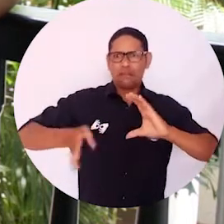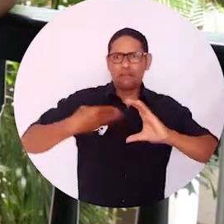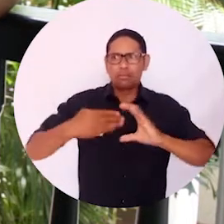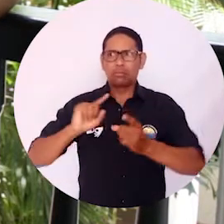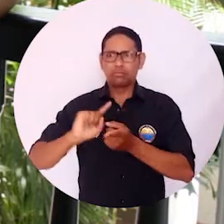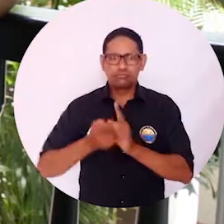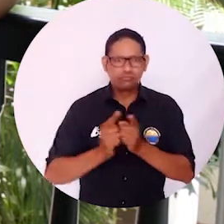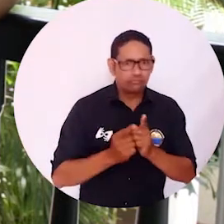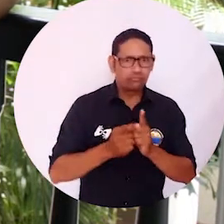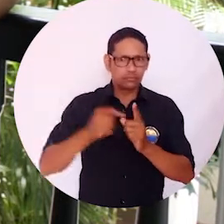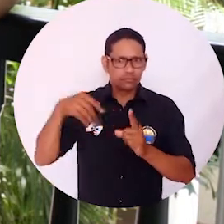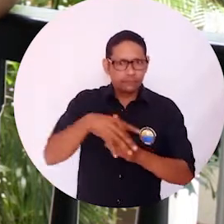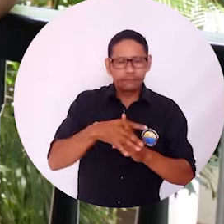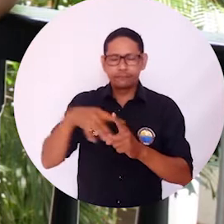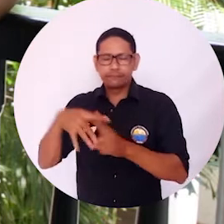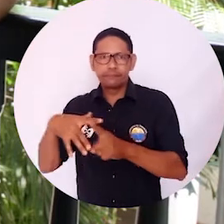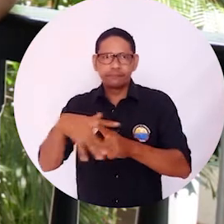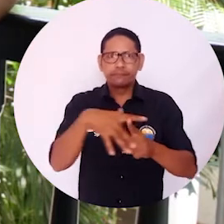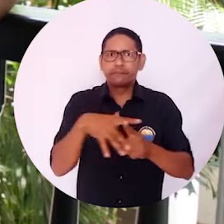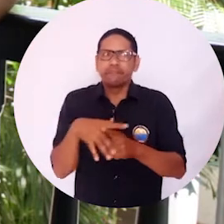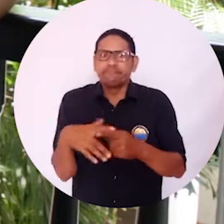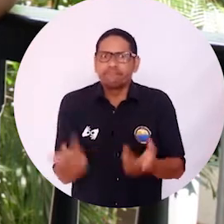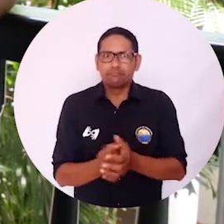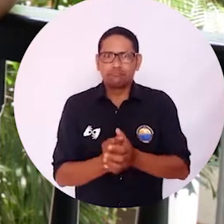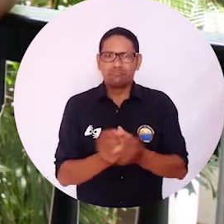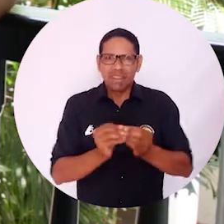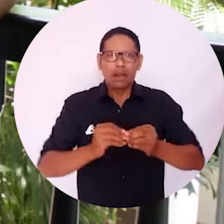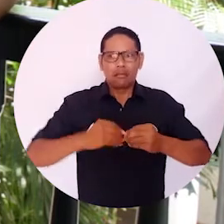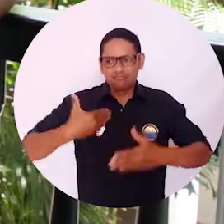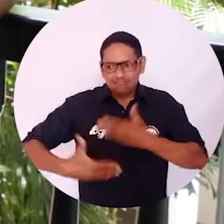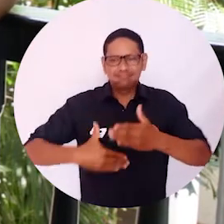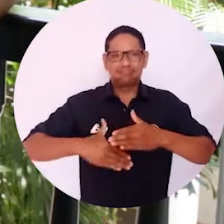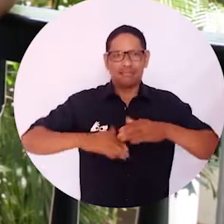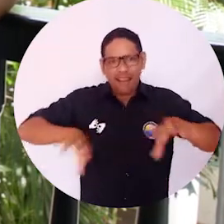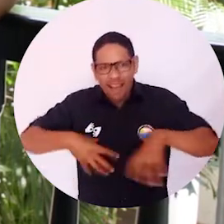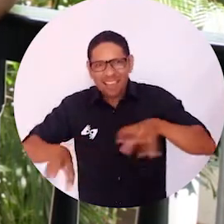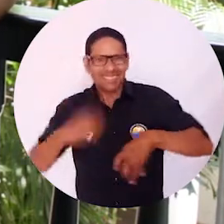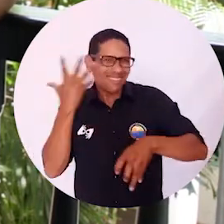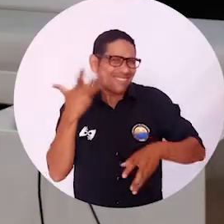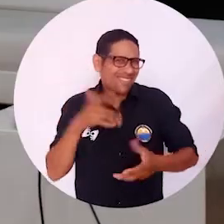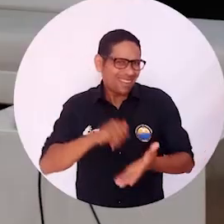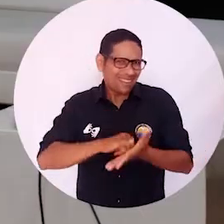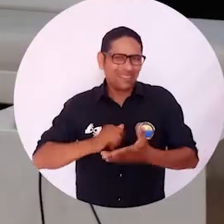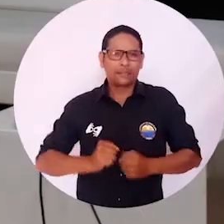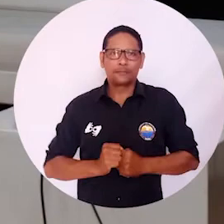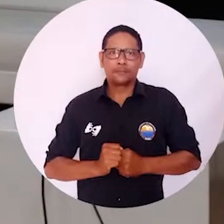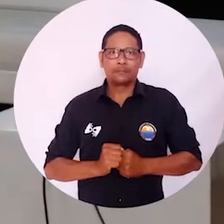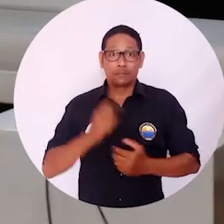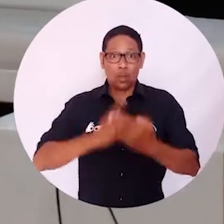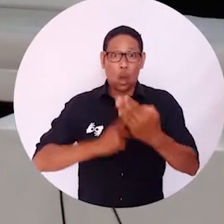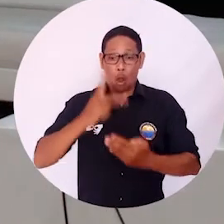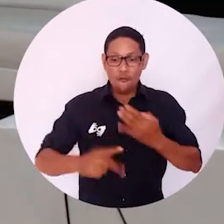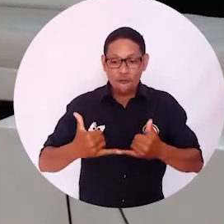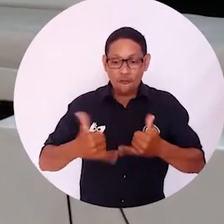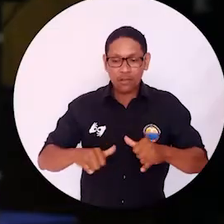puntuales del clima que nos afectan para el desarrollo de nuestras actividades cotidianas. El proyecto